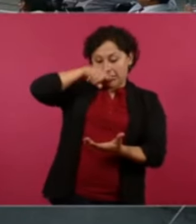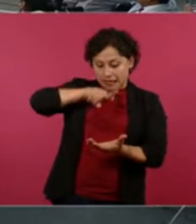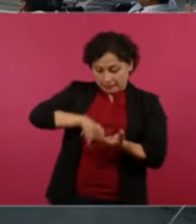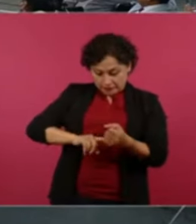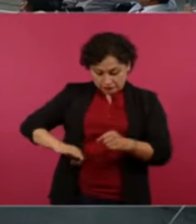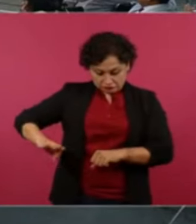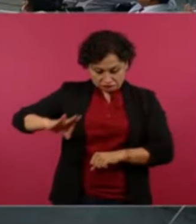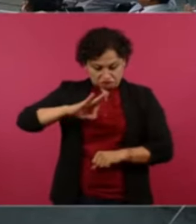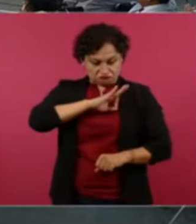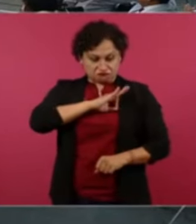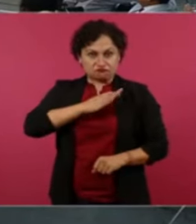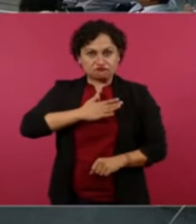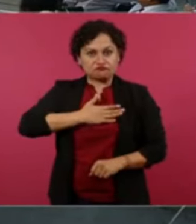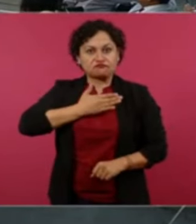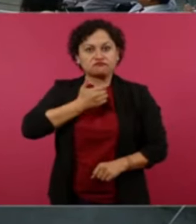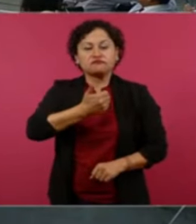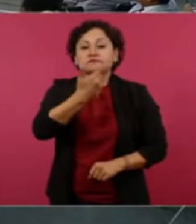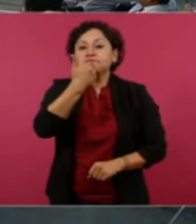es muy importante